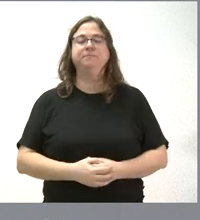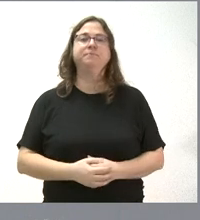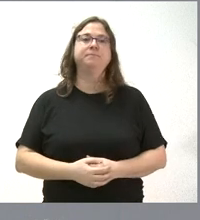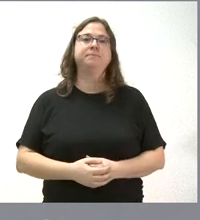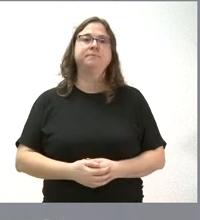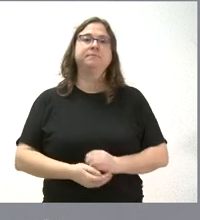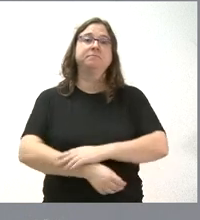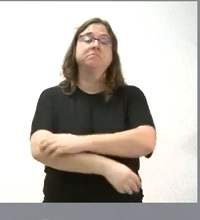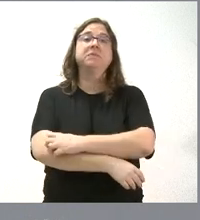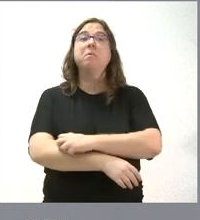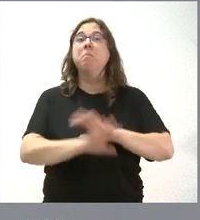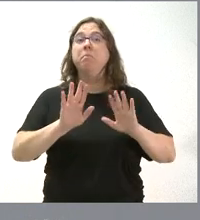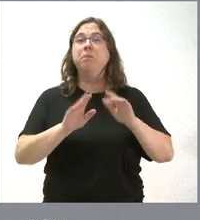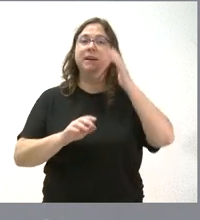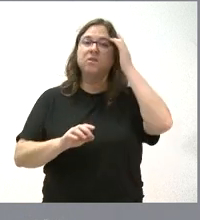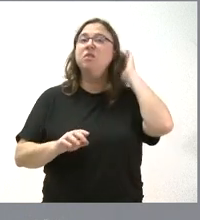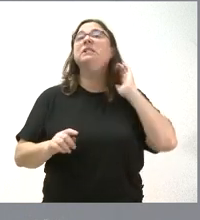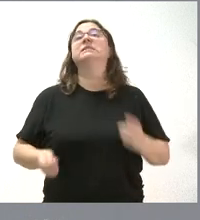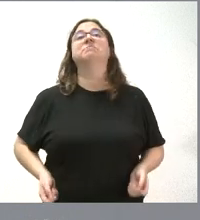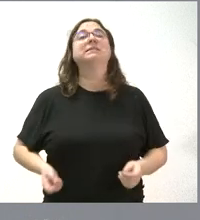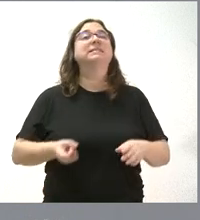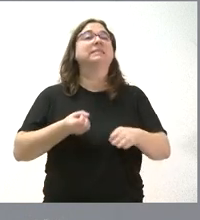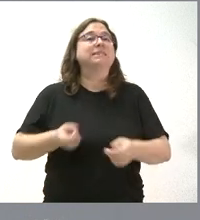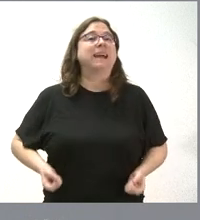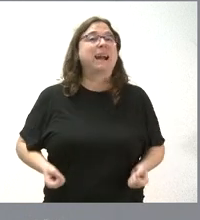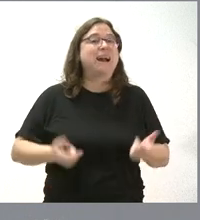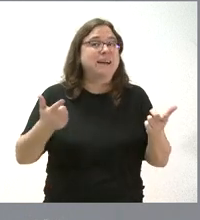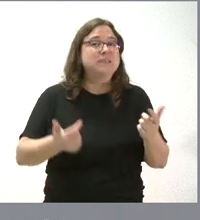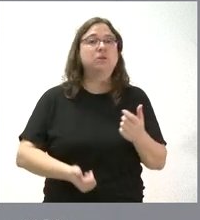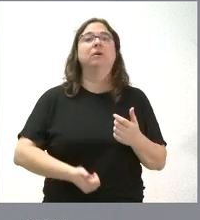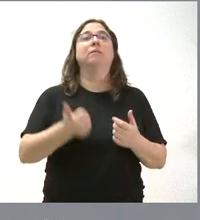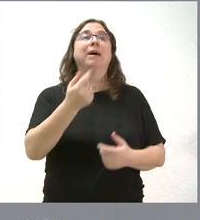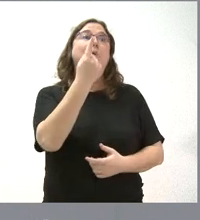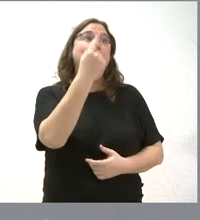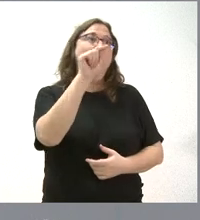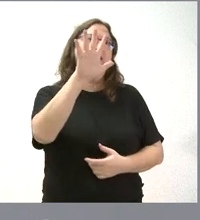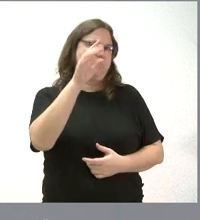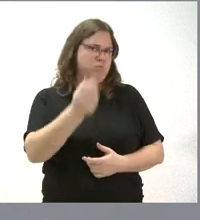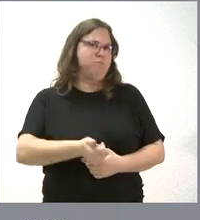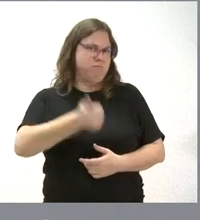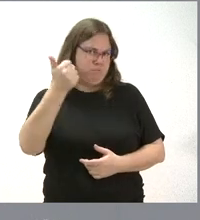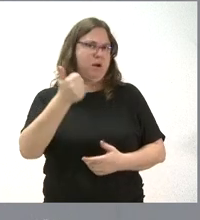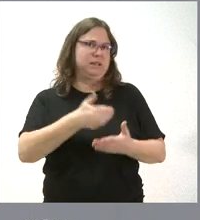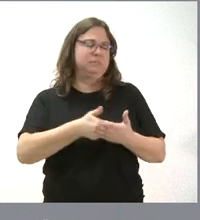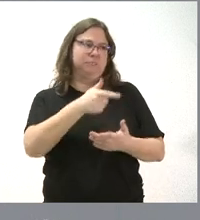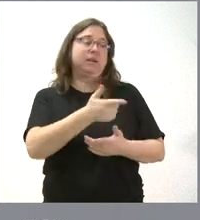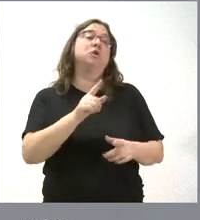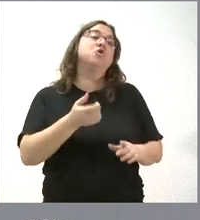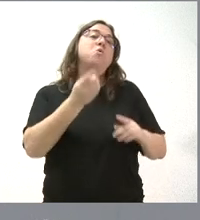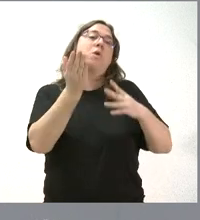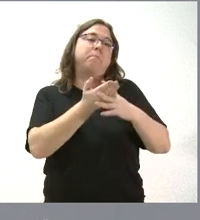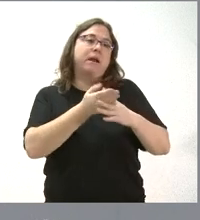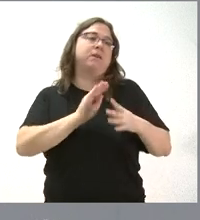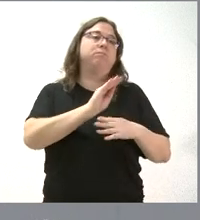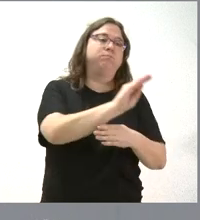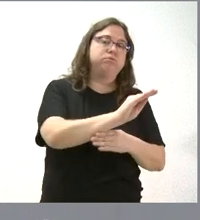Pero el coste de esta gala para el ayuntamiento es mucho mayor que el 1,5 millones de euros y, por tanto, lo que hacemos nosotros es una parte de este coste, pero